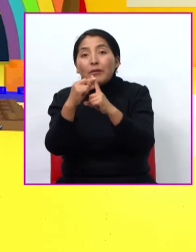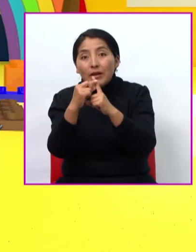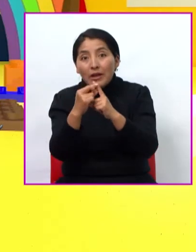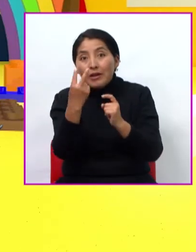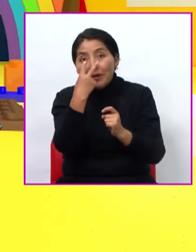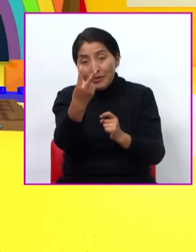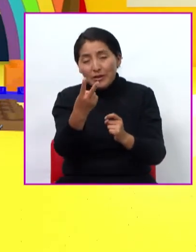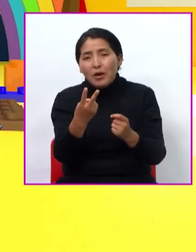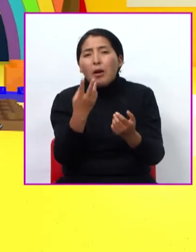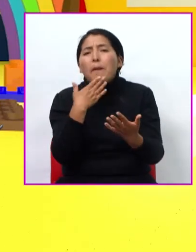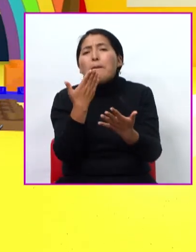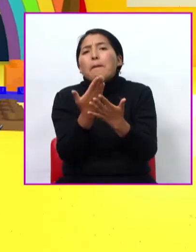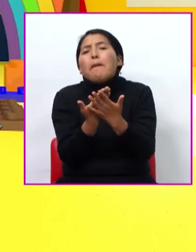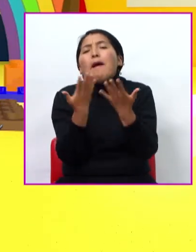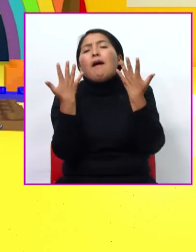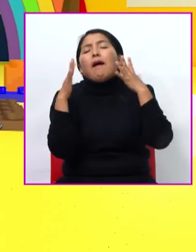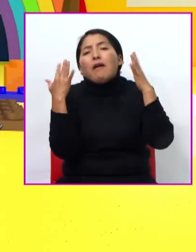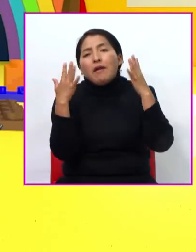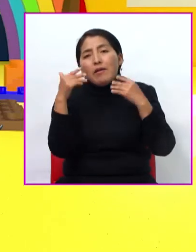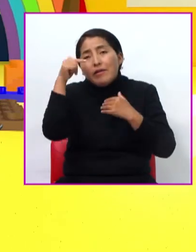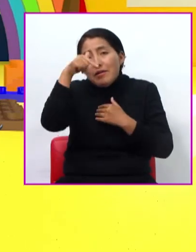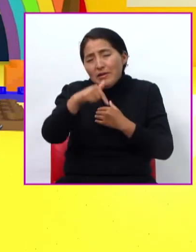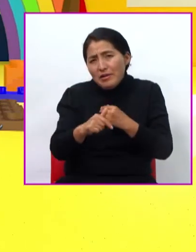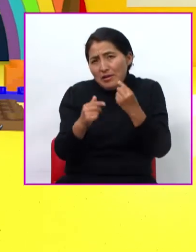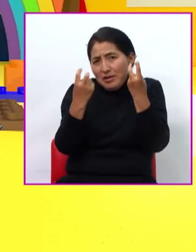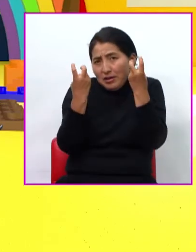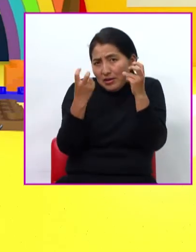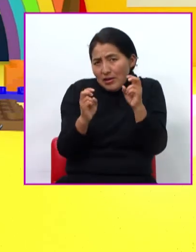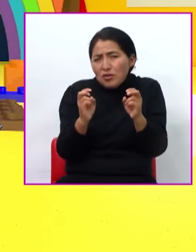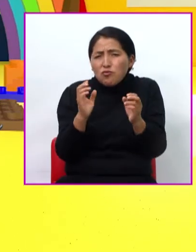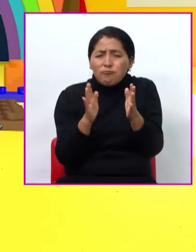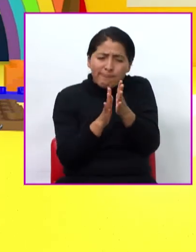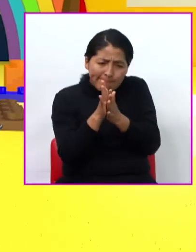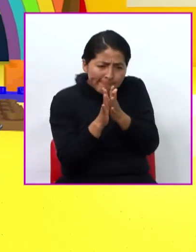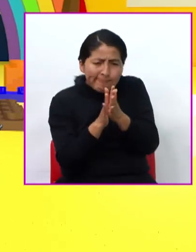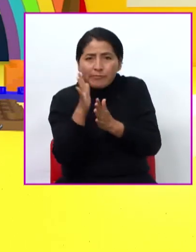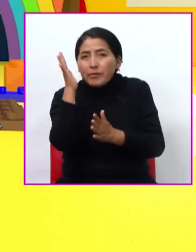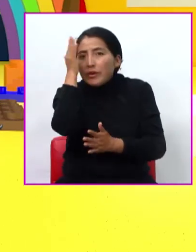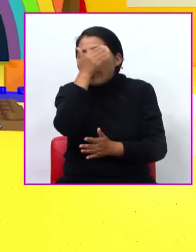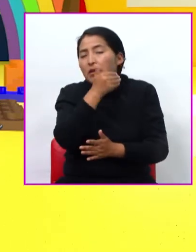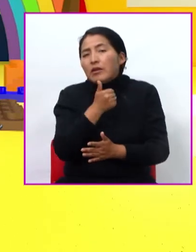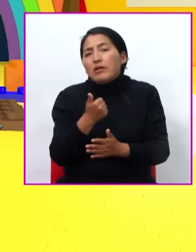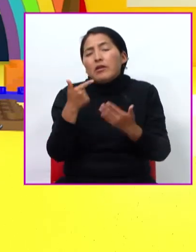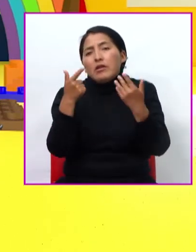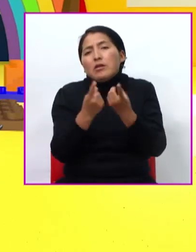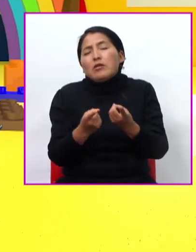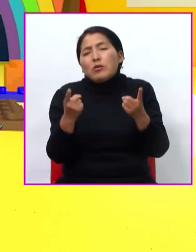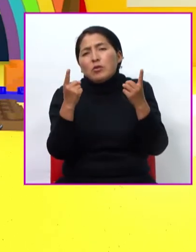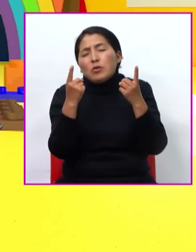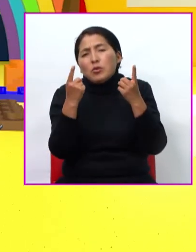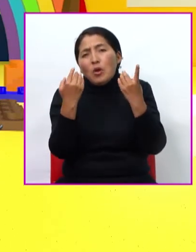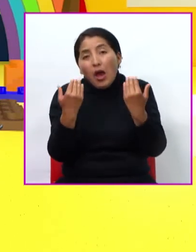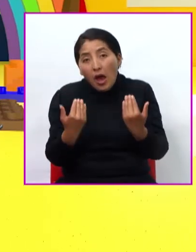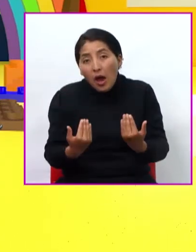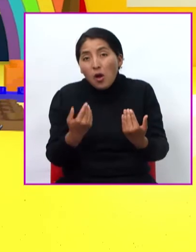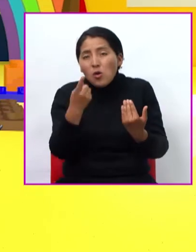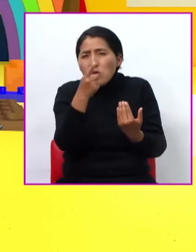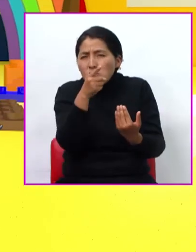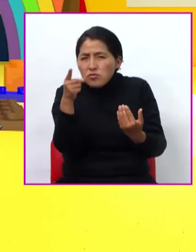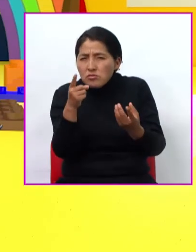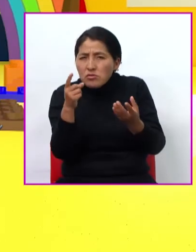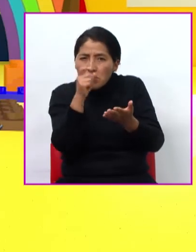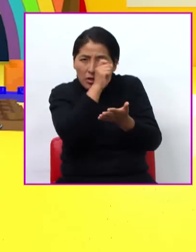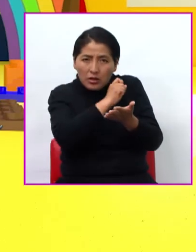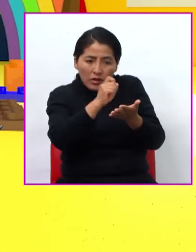Bueno, mis niños, este es un tema muy interesante y muy bonito. Cuando vayamos a redactar o a